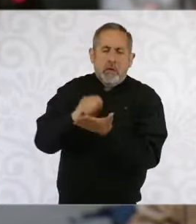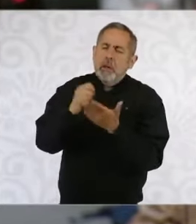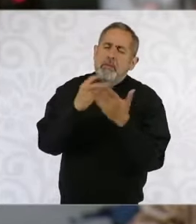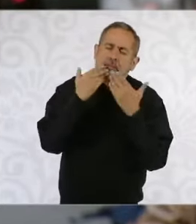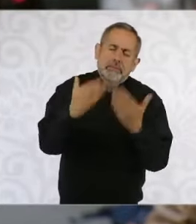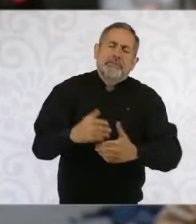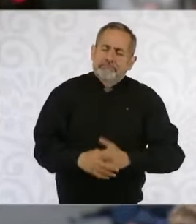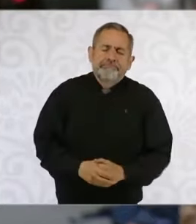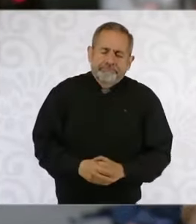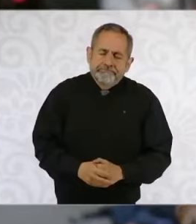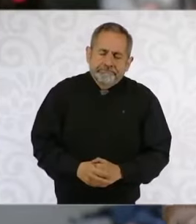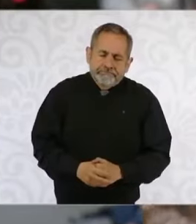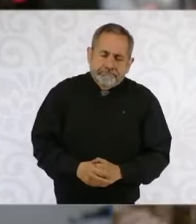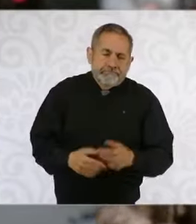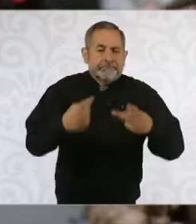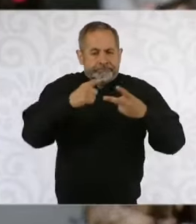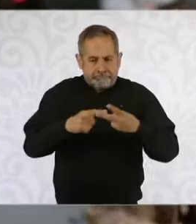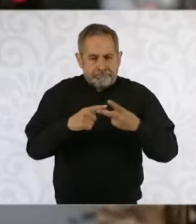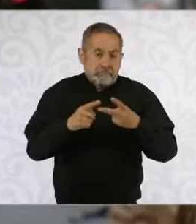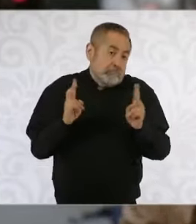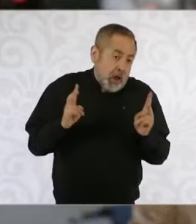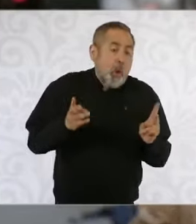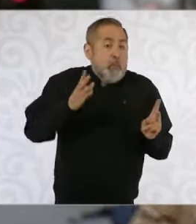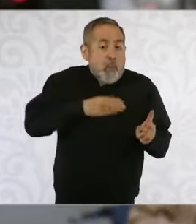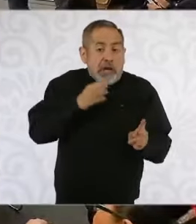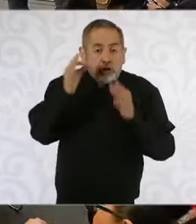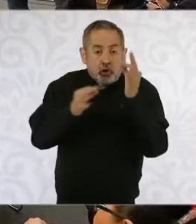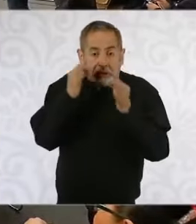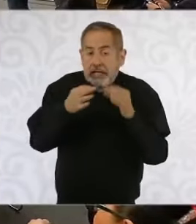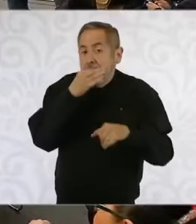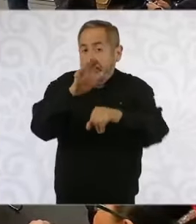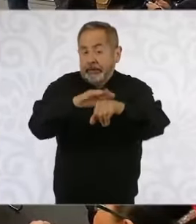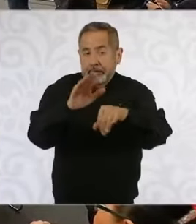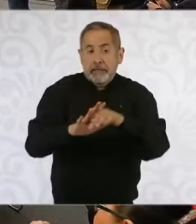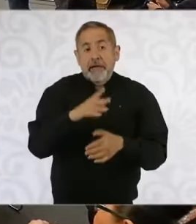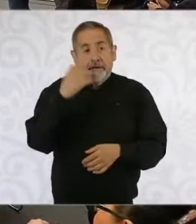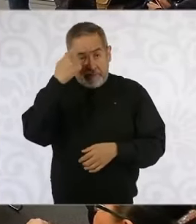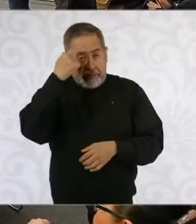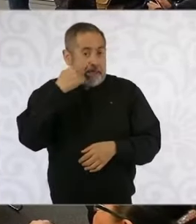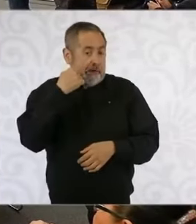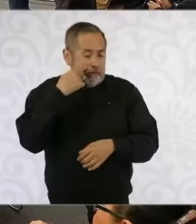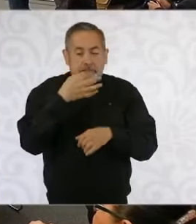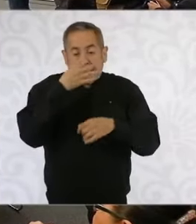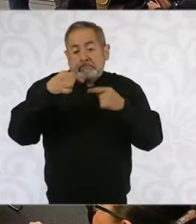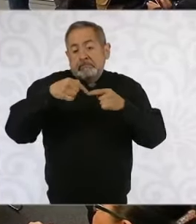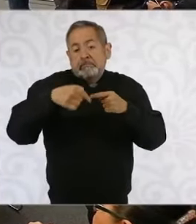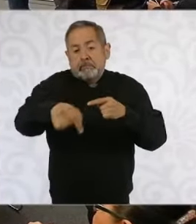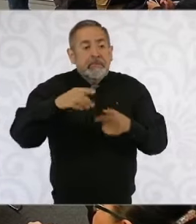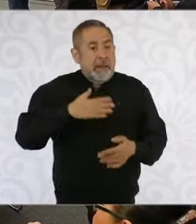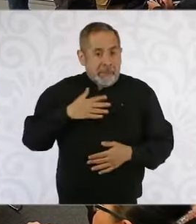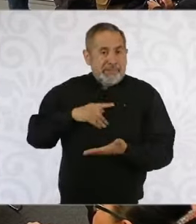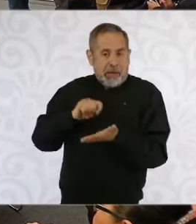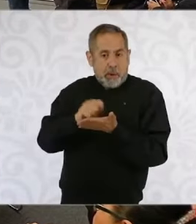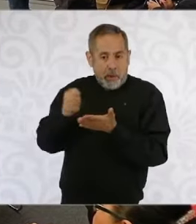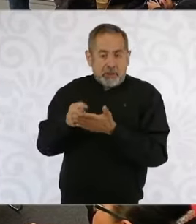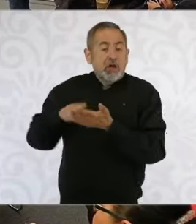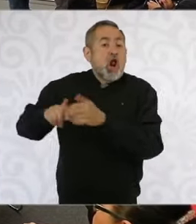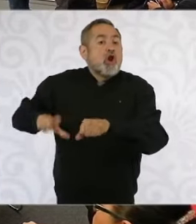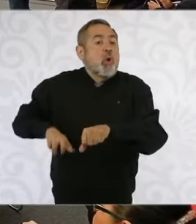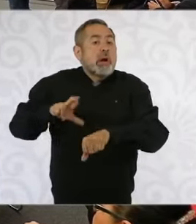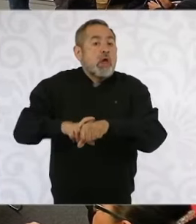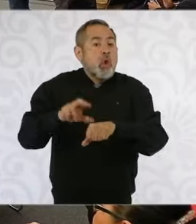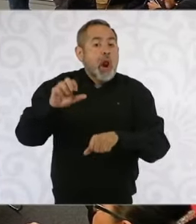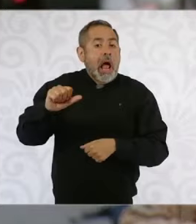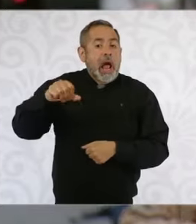ese sentido, quiero continuar con las buenas noticias y compartirle que en breve, precisamente en este estado, el gobernador Américo